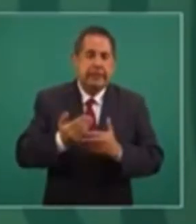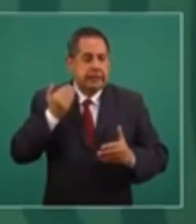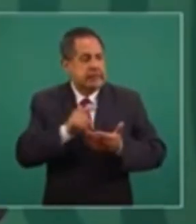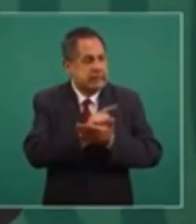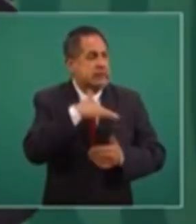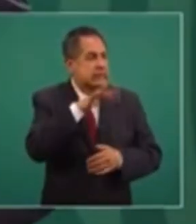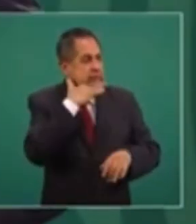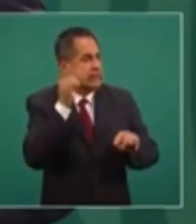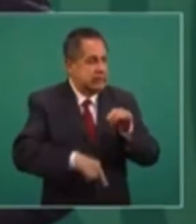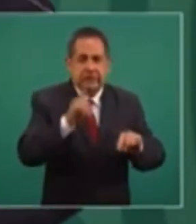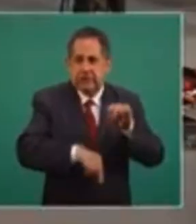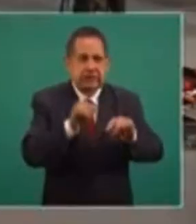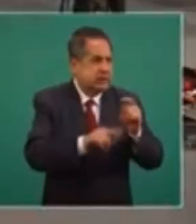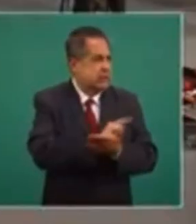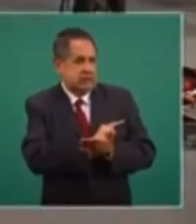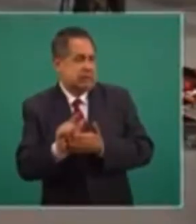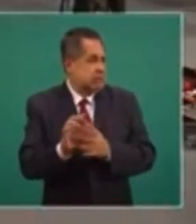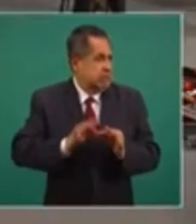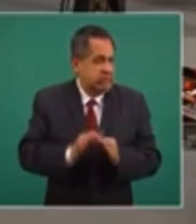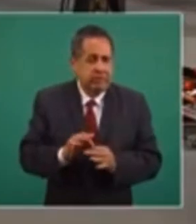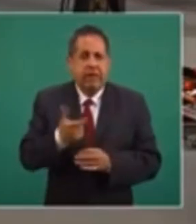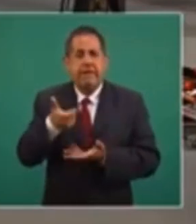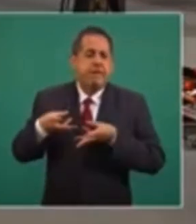de corrupción el gobierno, que haya austeridad.